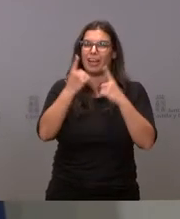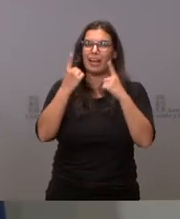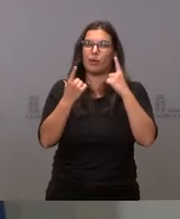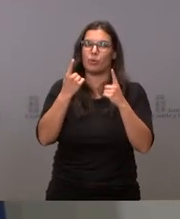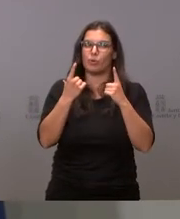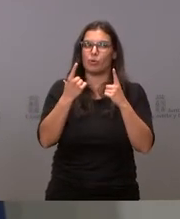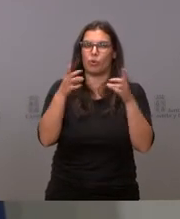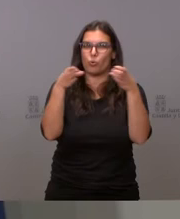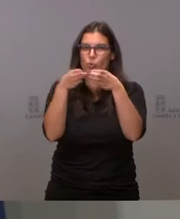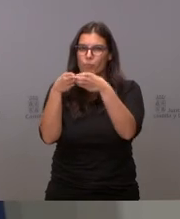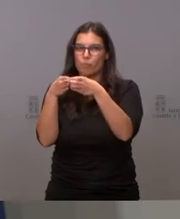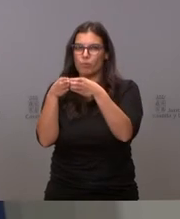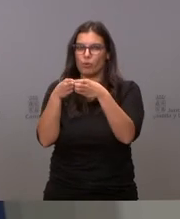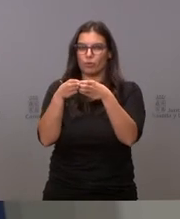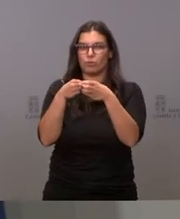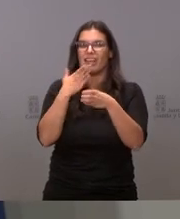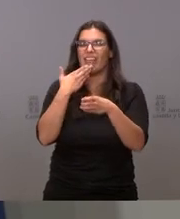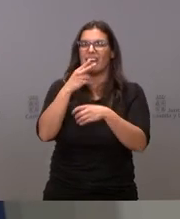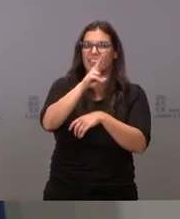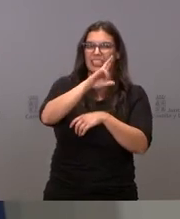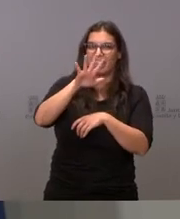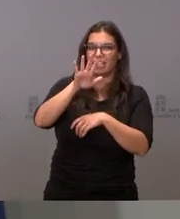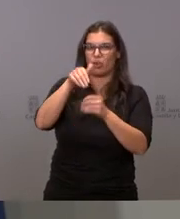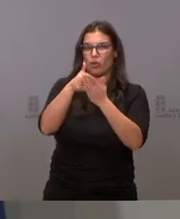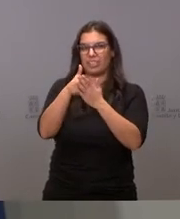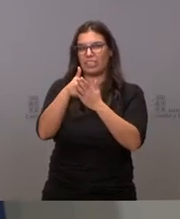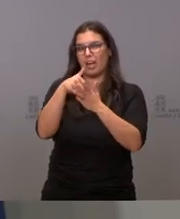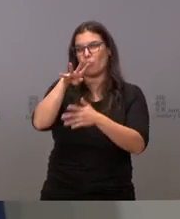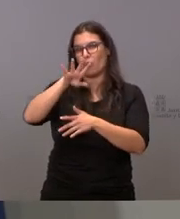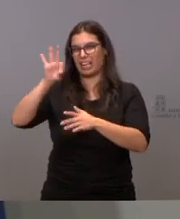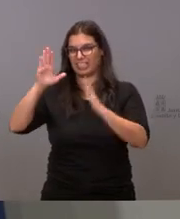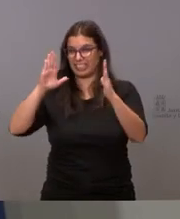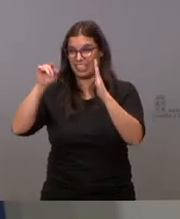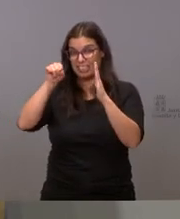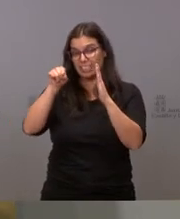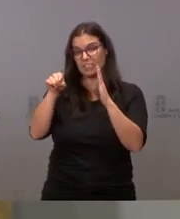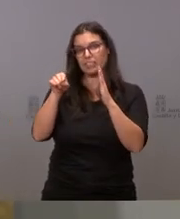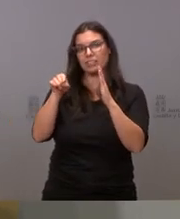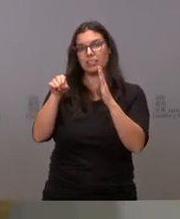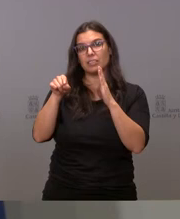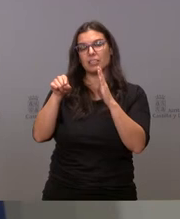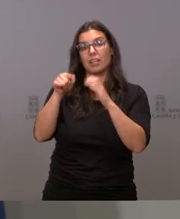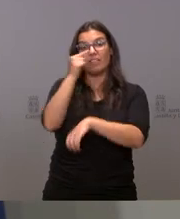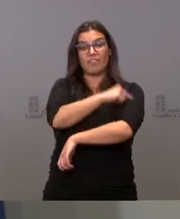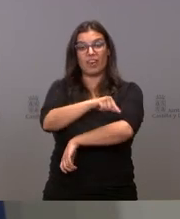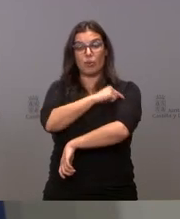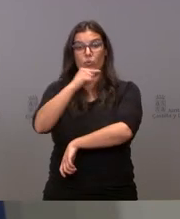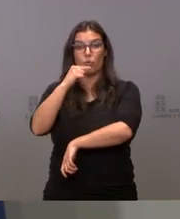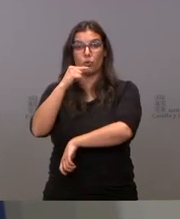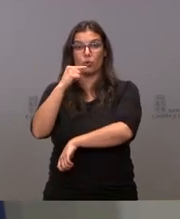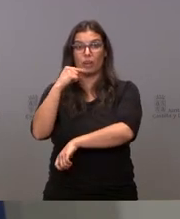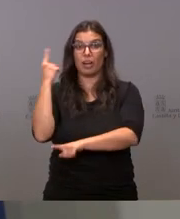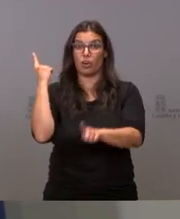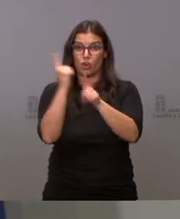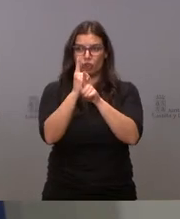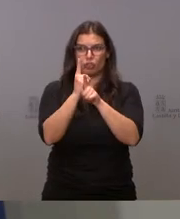la población básicamente la población entre 25 40 45 años donde la incidencia del rechazo a la vacuna es